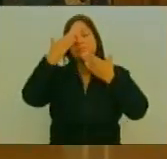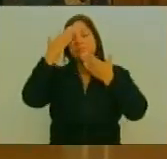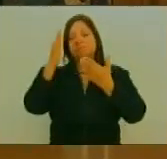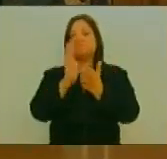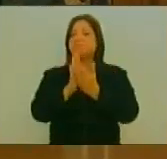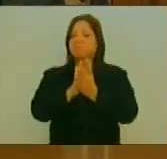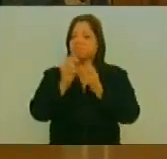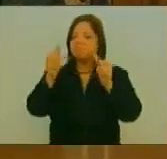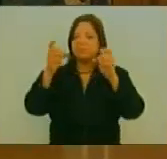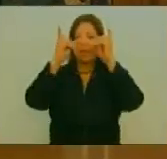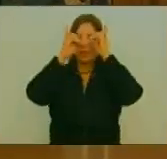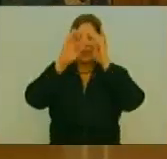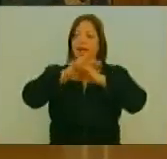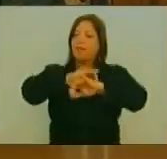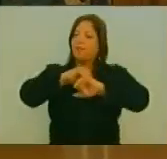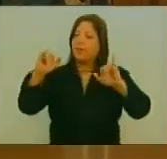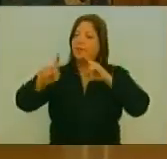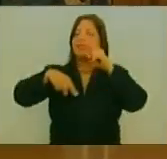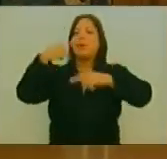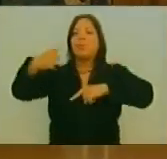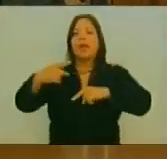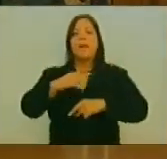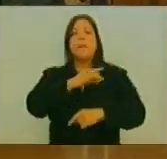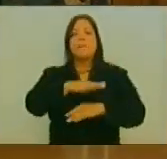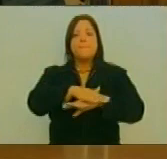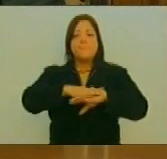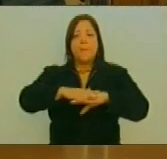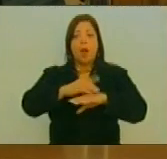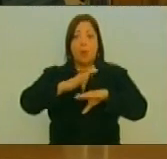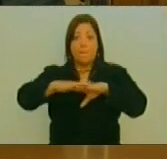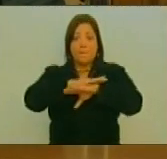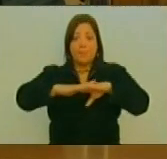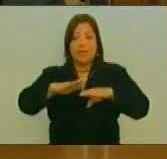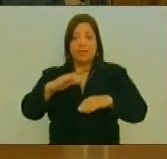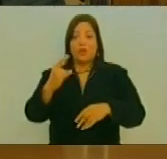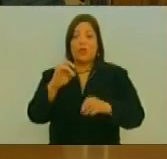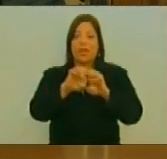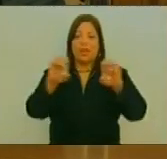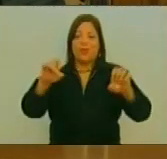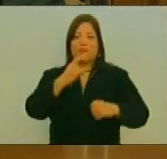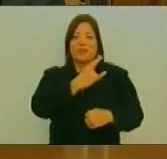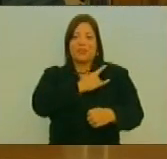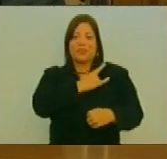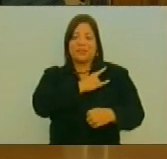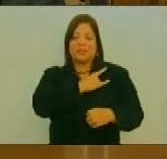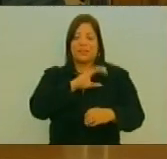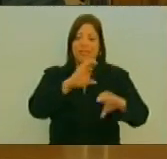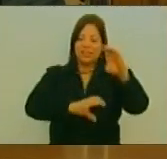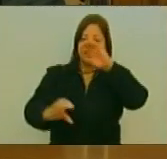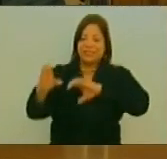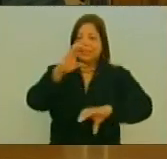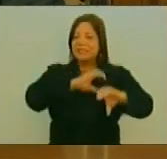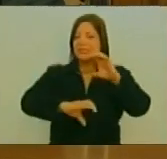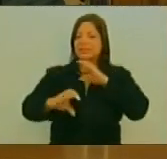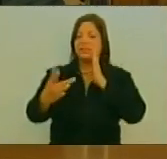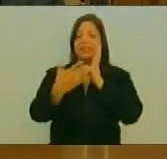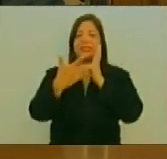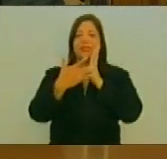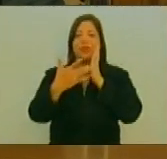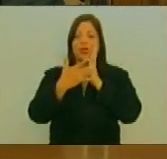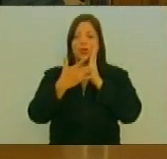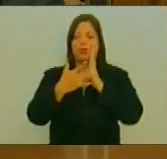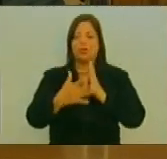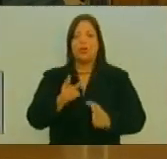Palabras Y Concedió La Misma Al Ministro Uberroa De Ministerio Del Poder Popular Para La Educación Universitaria